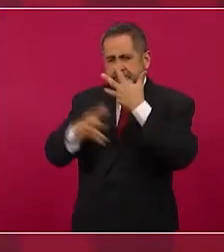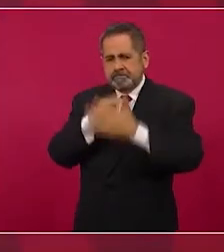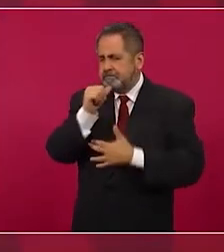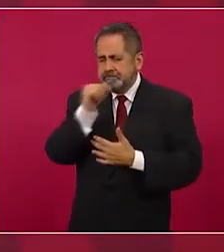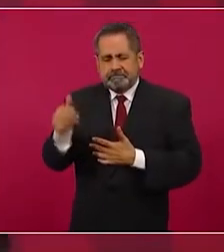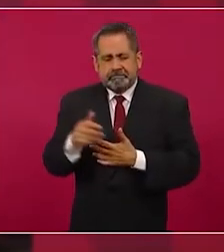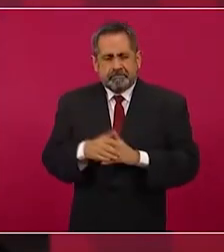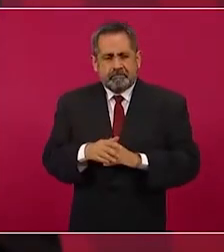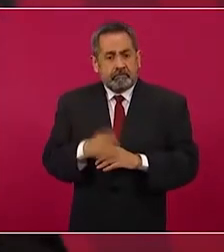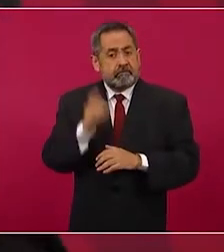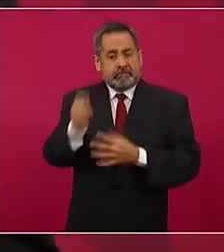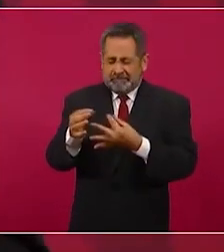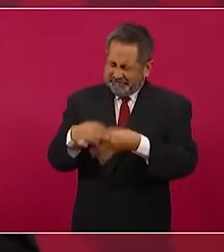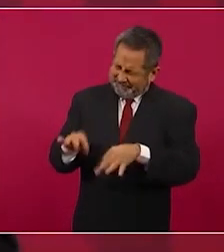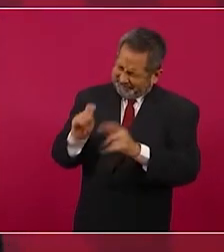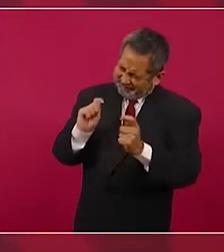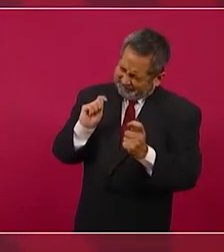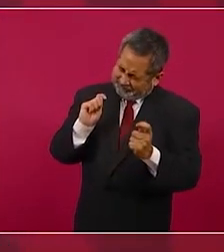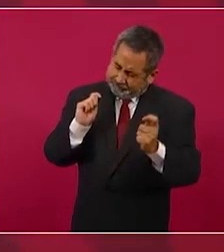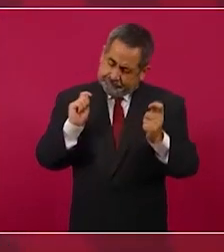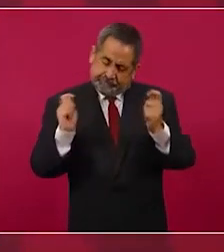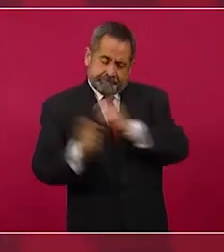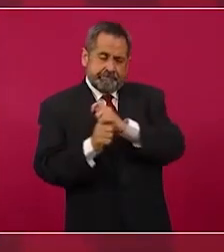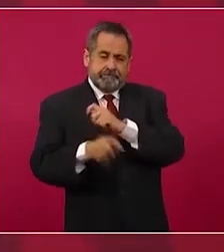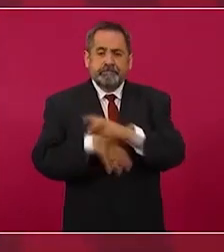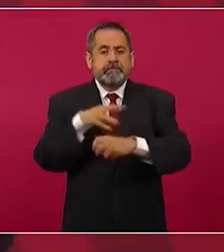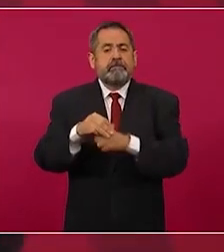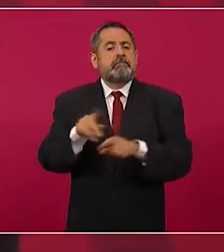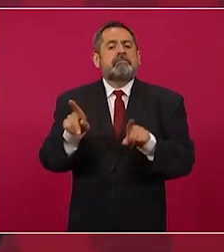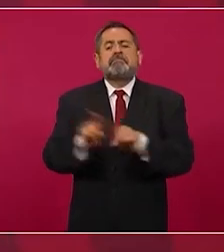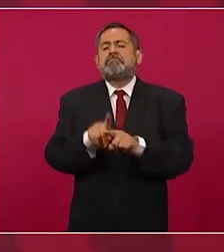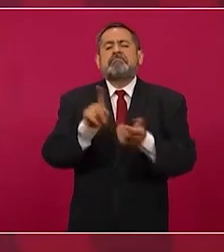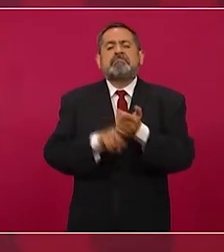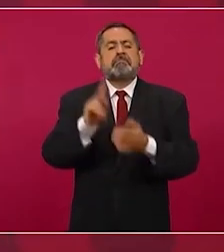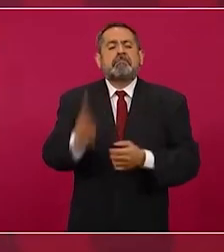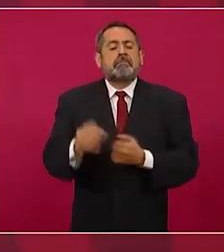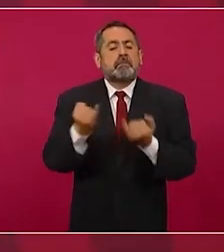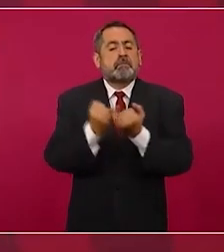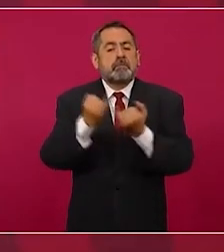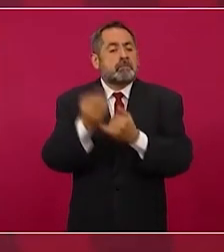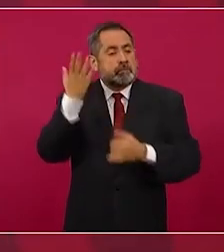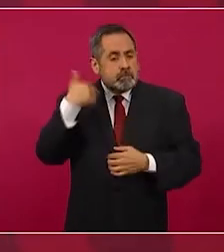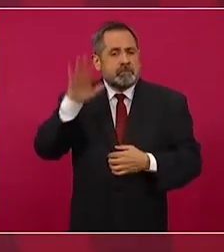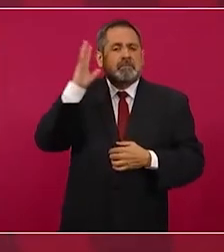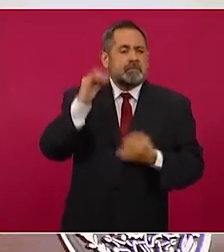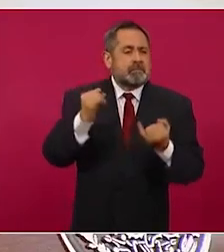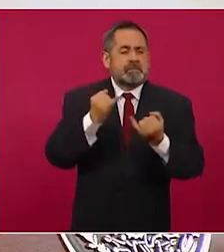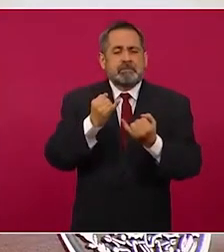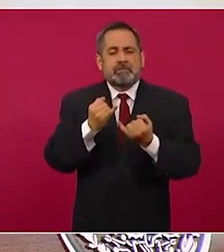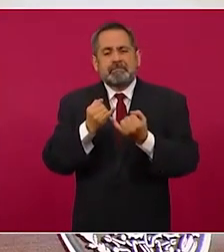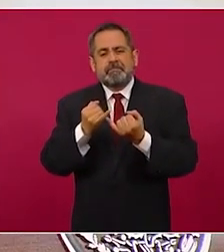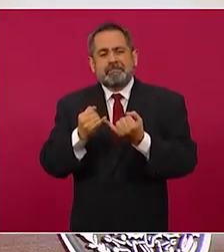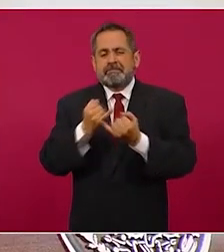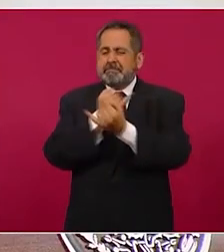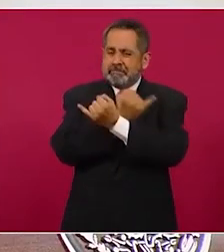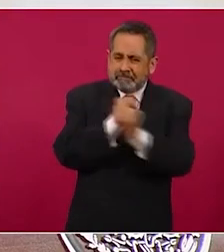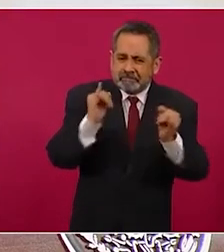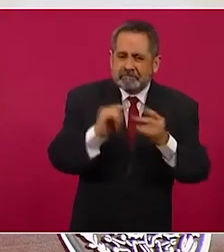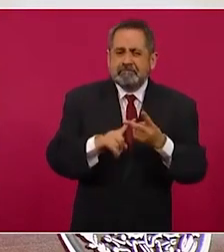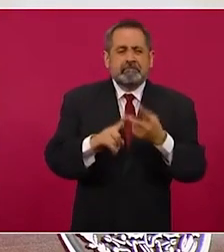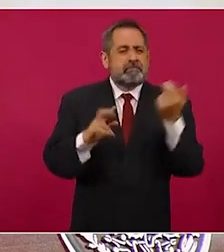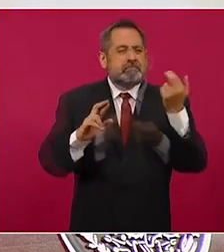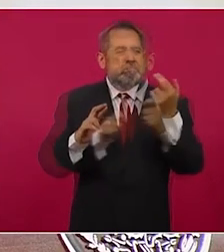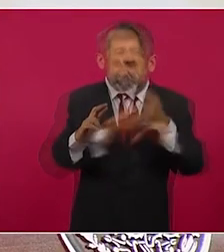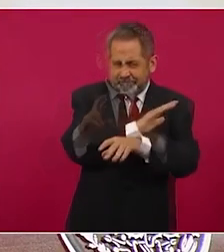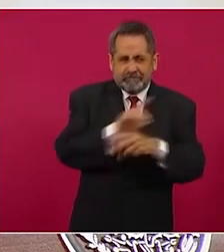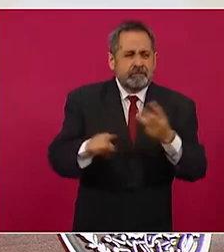es igual de profunda que como lo fue la independencia o la reforma o